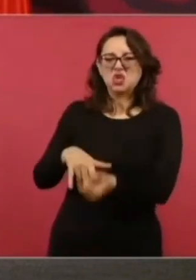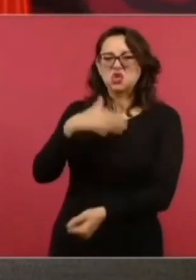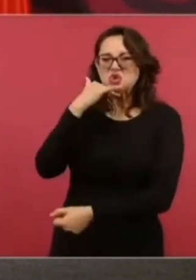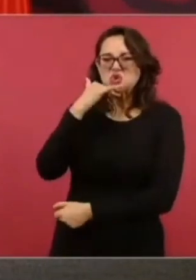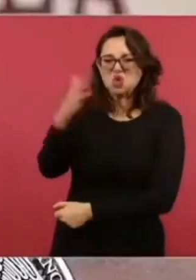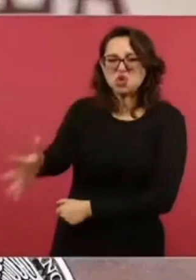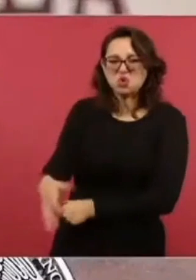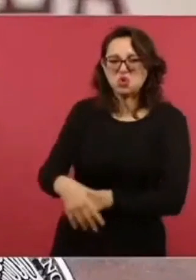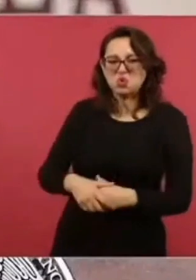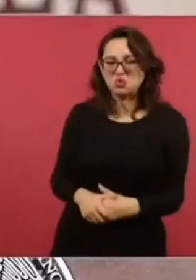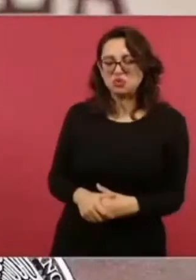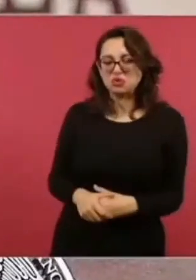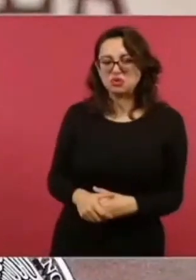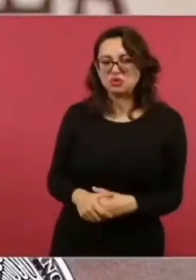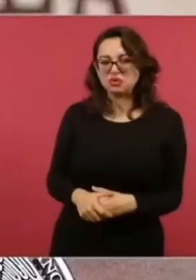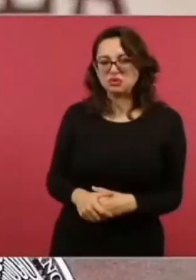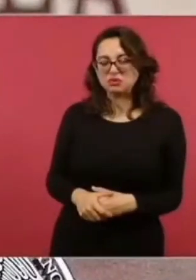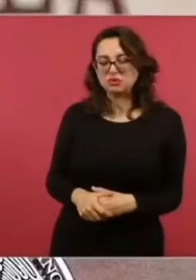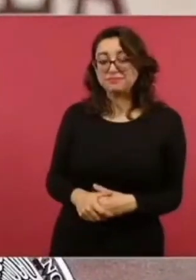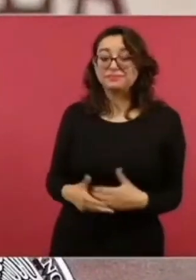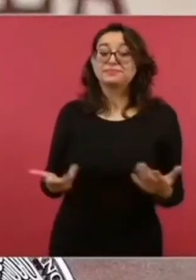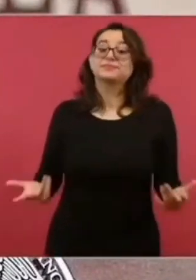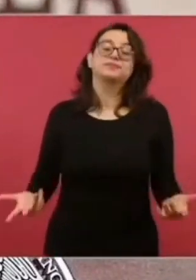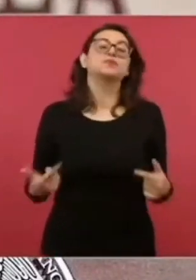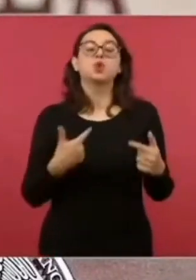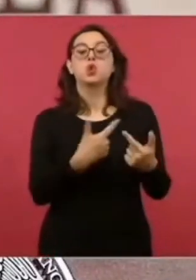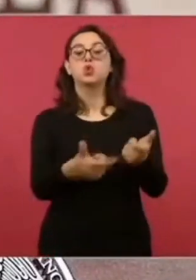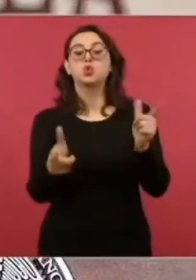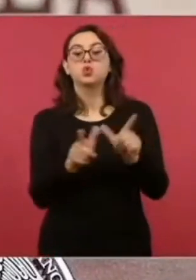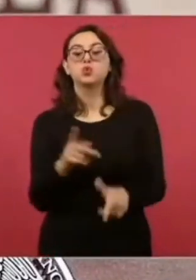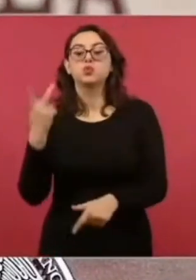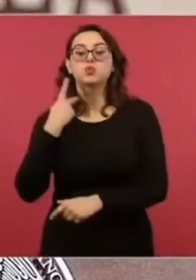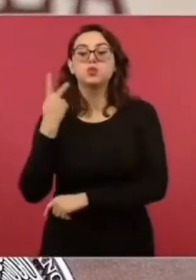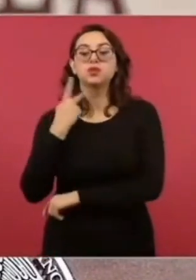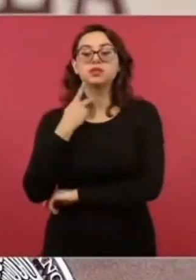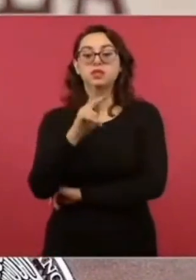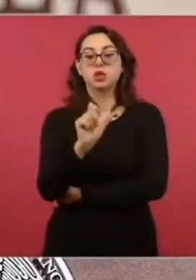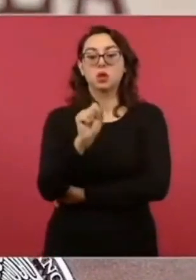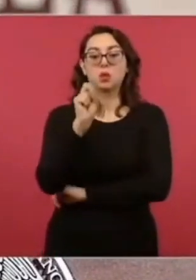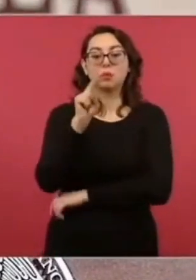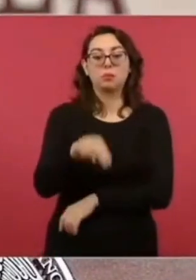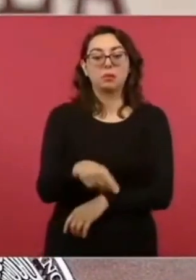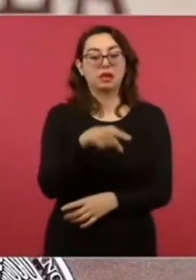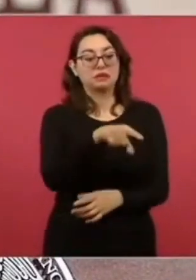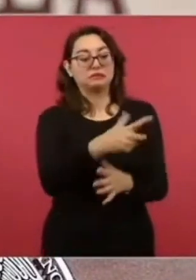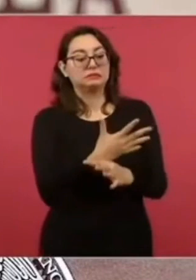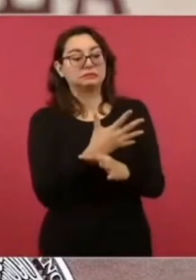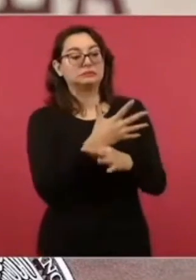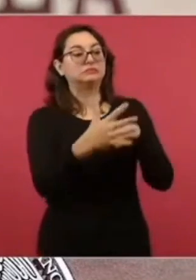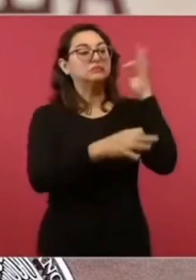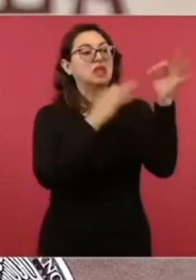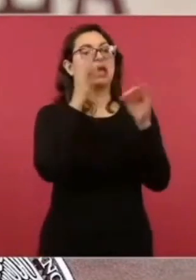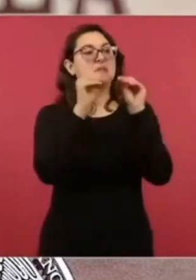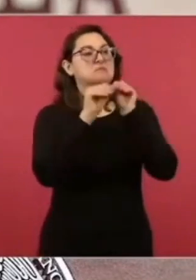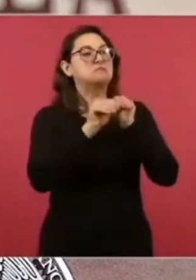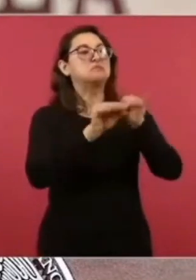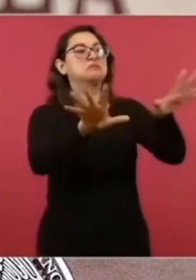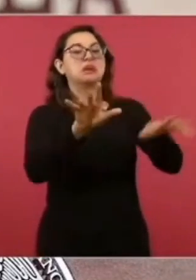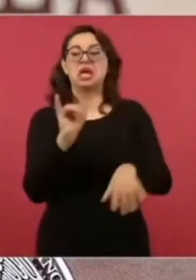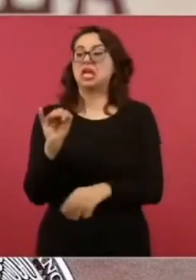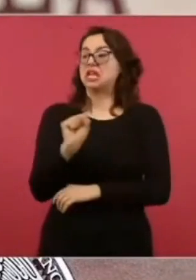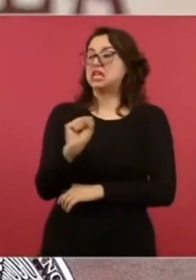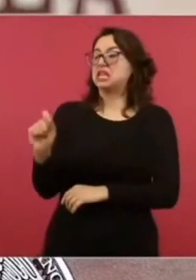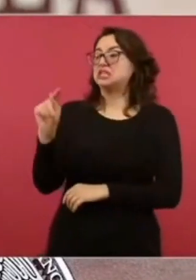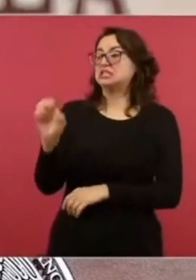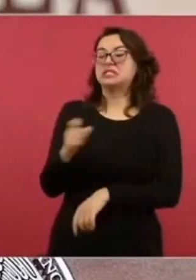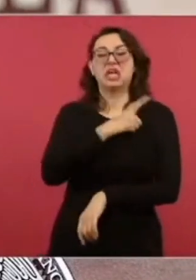el Partido Acción Nacional, usó esta noticia falsa para llamar a comparecer ante el Congreso a funcionarios